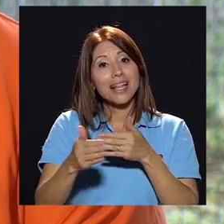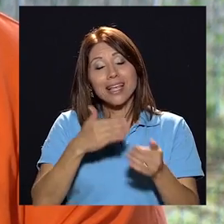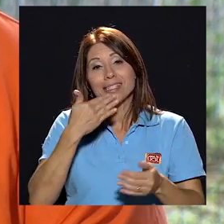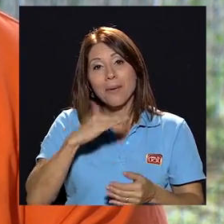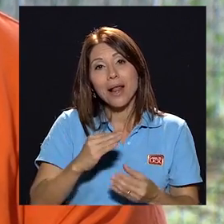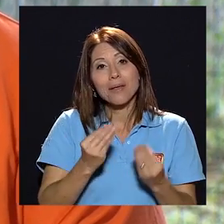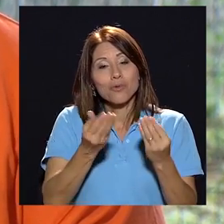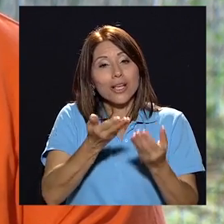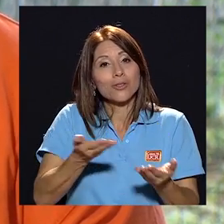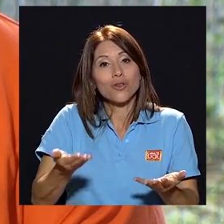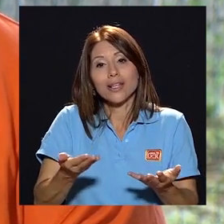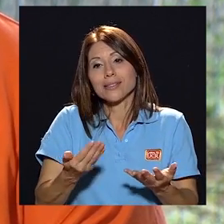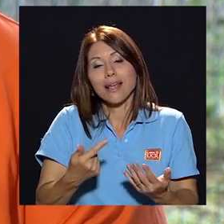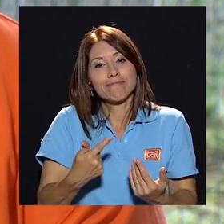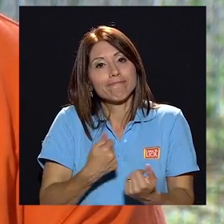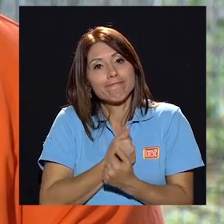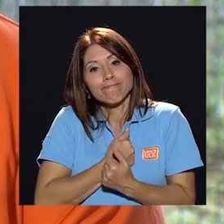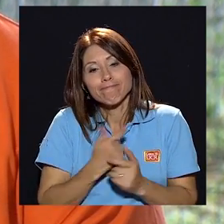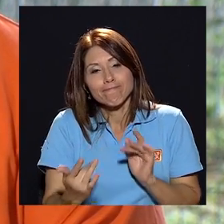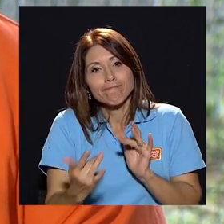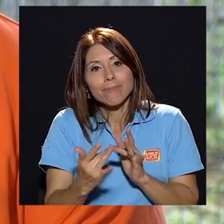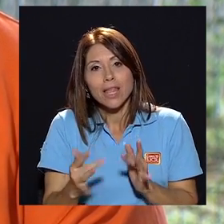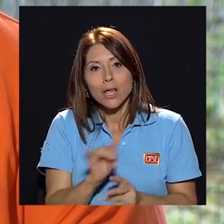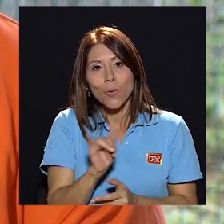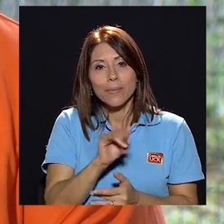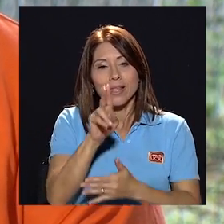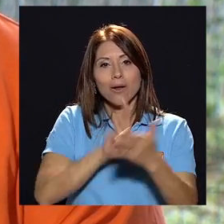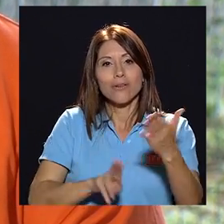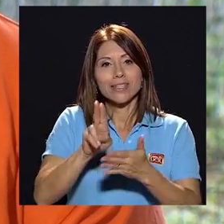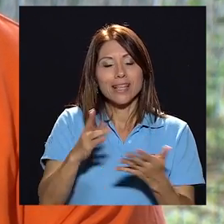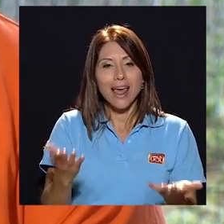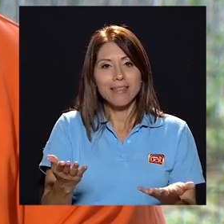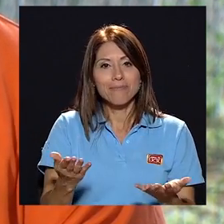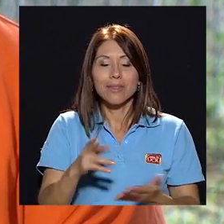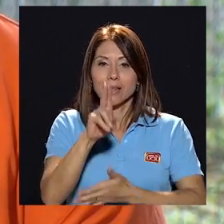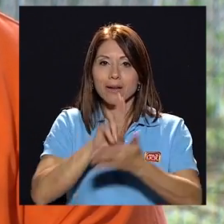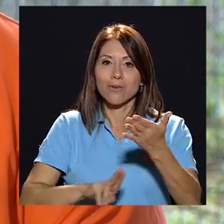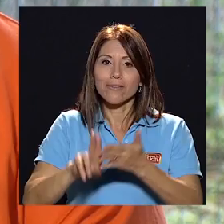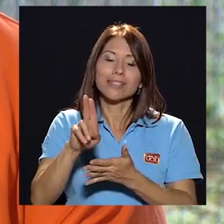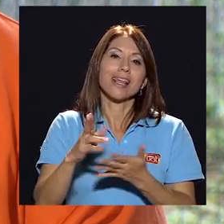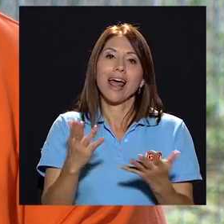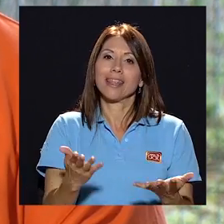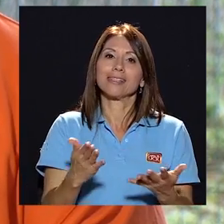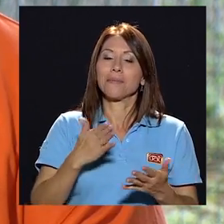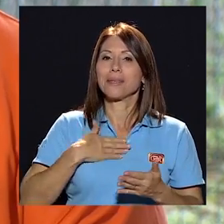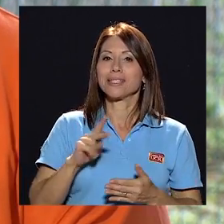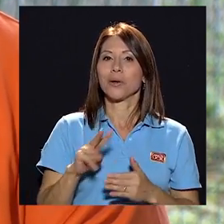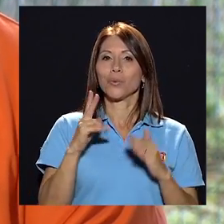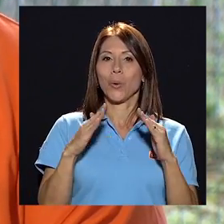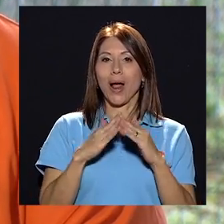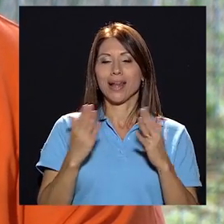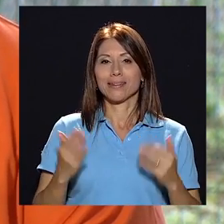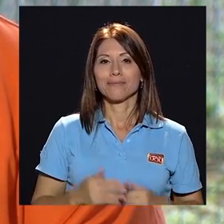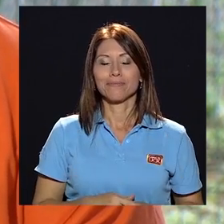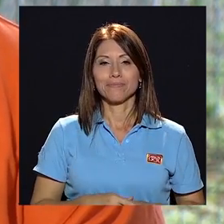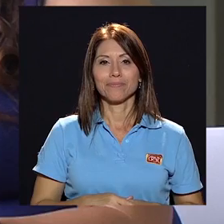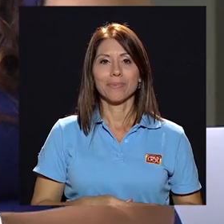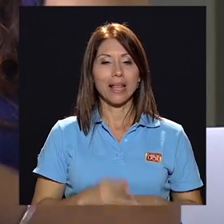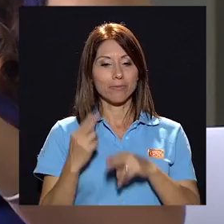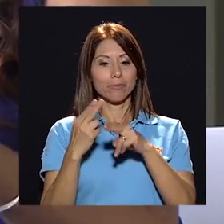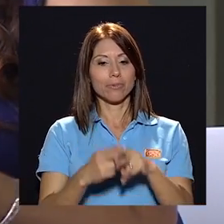está mal, hay muchas cosas, es la patria de una. Igualmente la Universidad. La Universidad es mi segundo hogar.